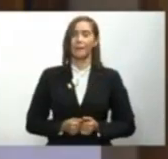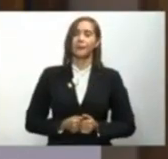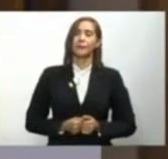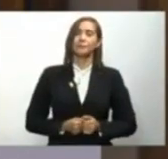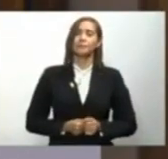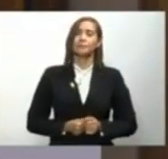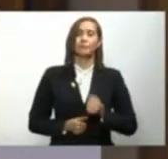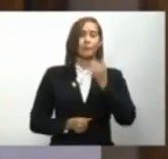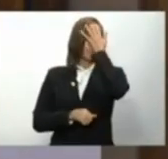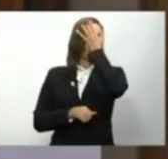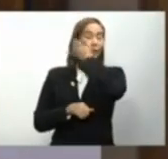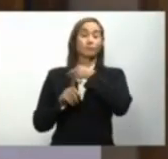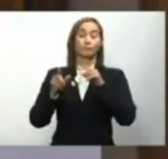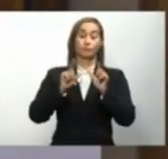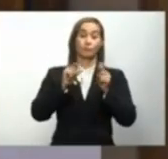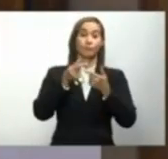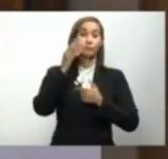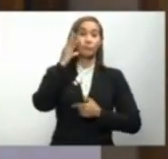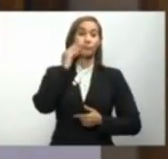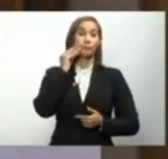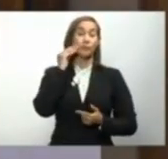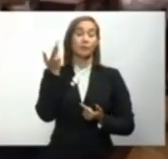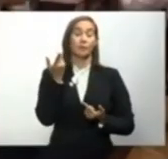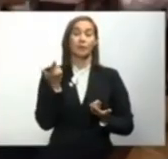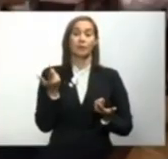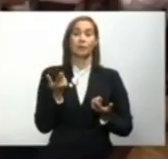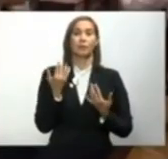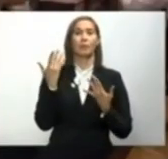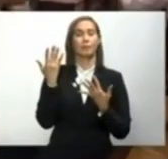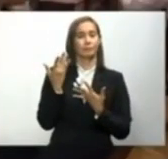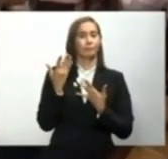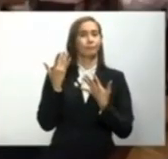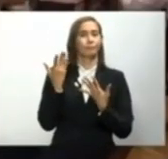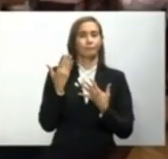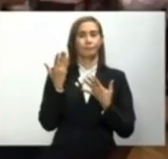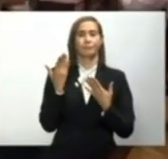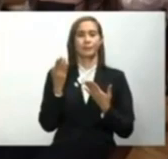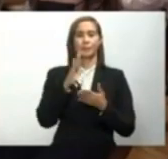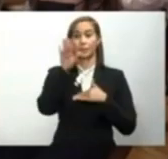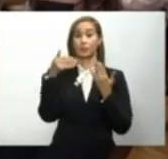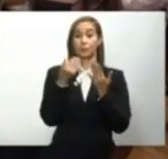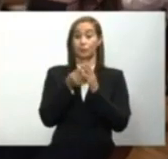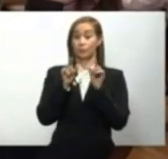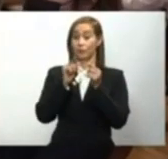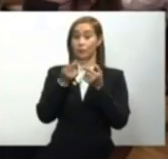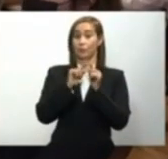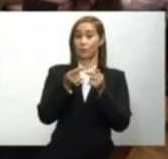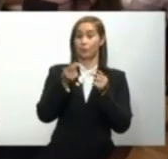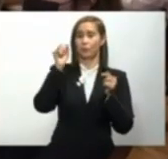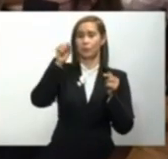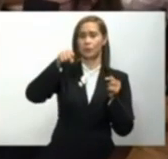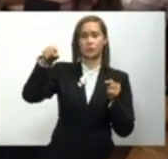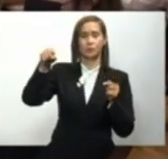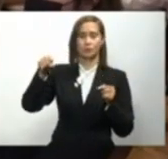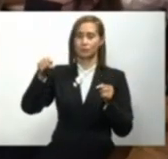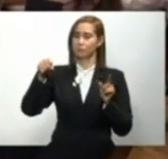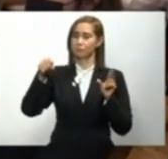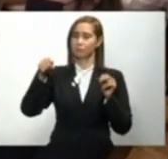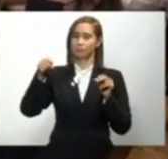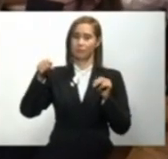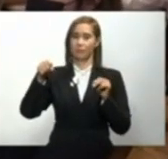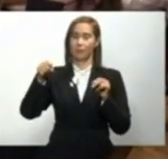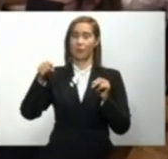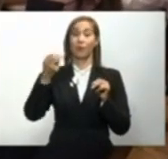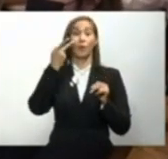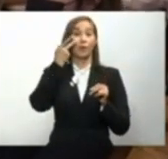experiencia de concertación, no es razonable esperar que todas las partes se pongan de acuerdo. Lo que sí hay